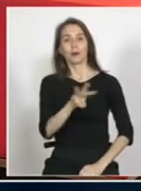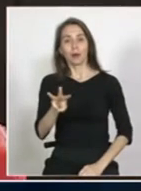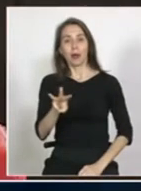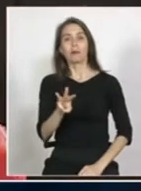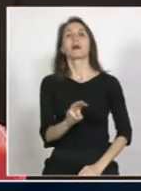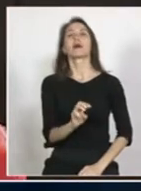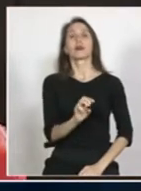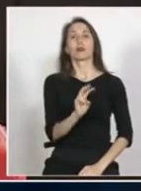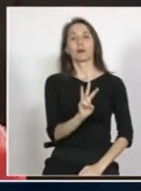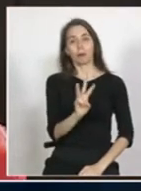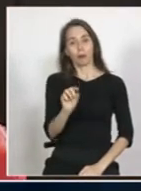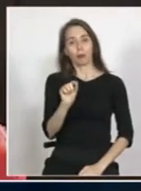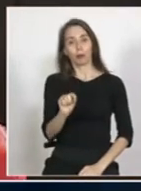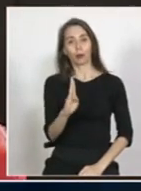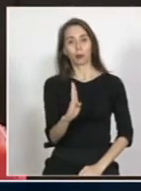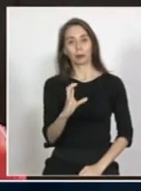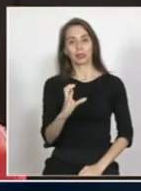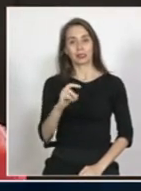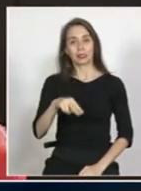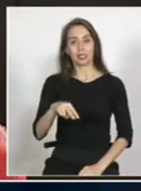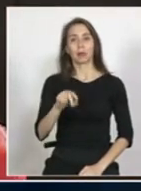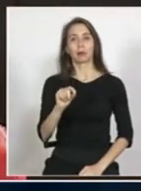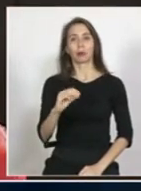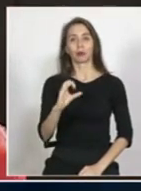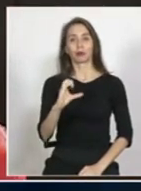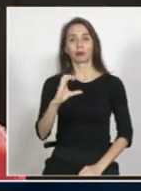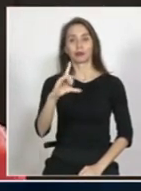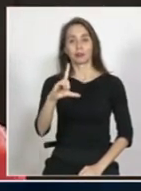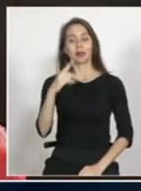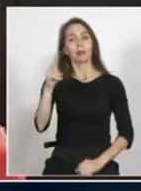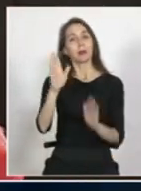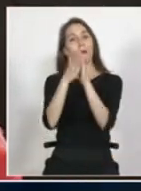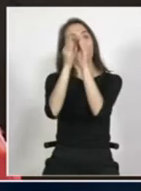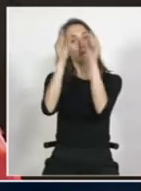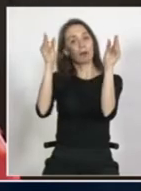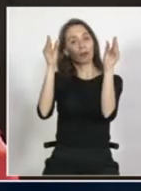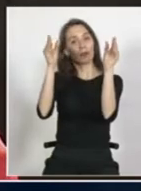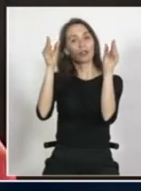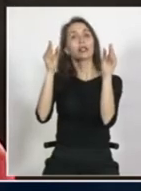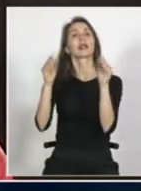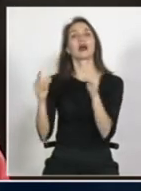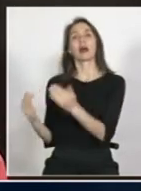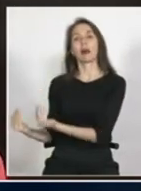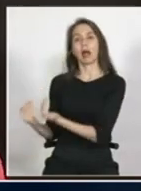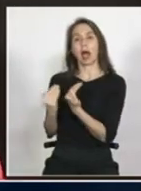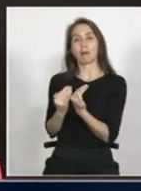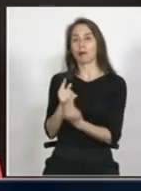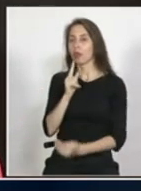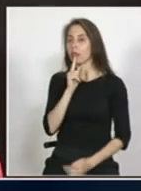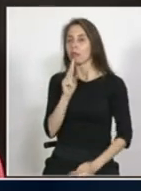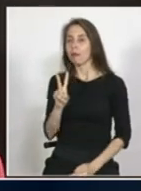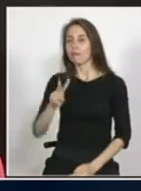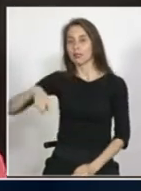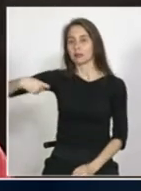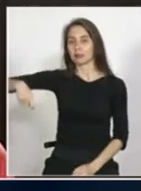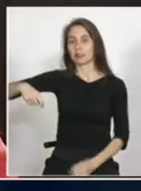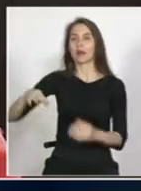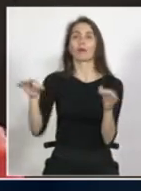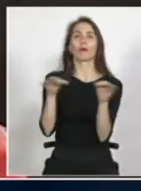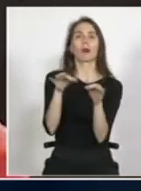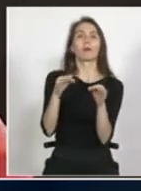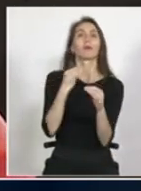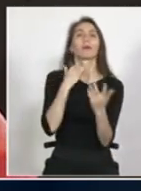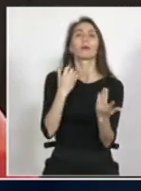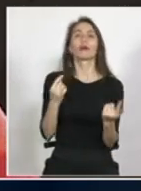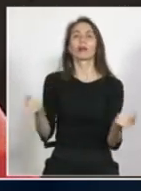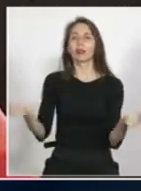www.bcn.cl con apoyo de TV Senado. Contextualizar un poco por qué estamos